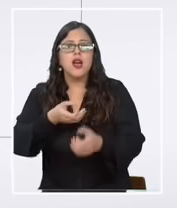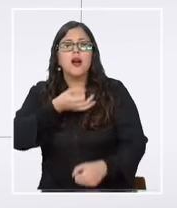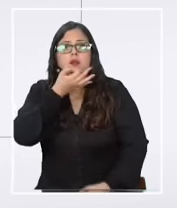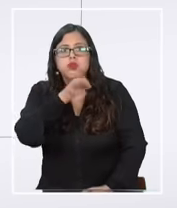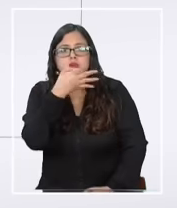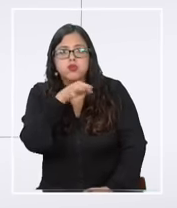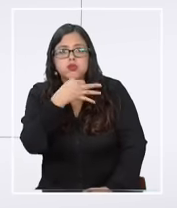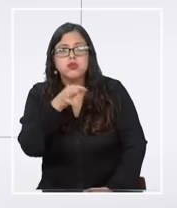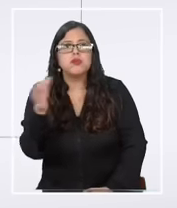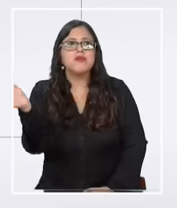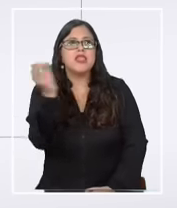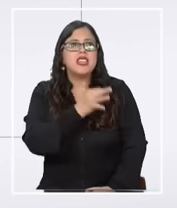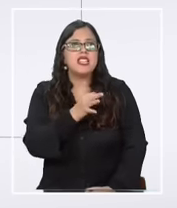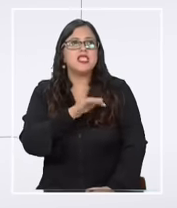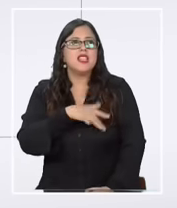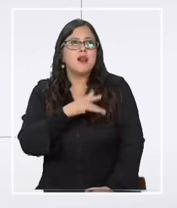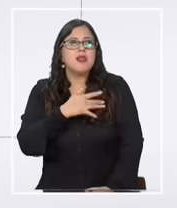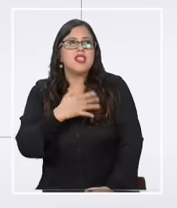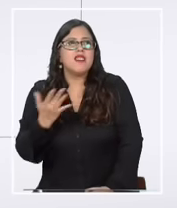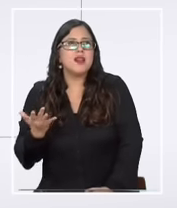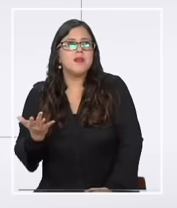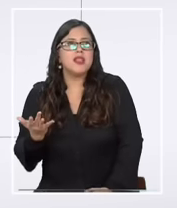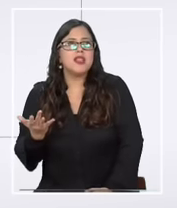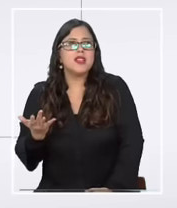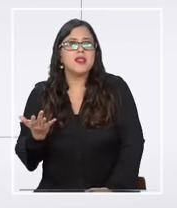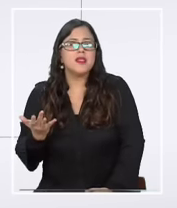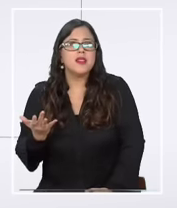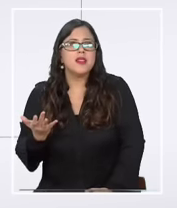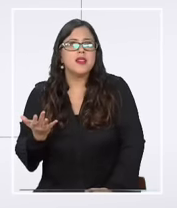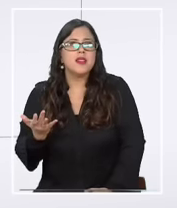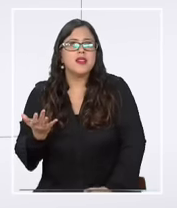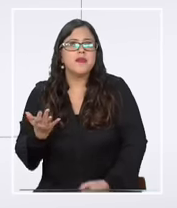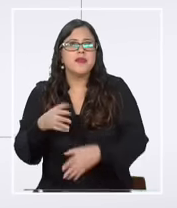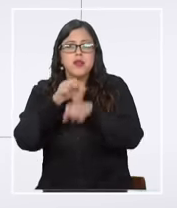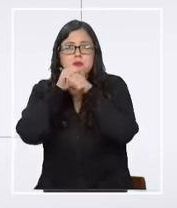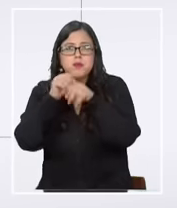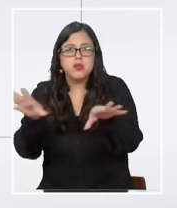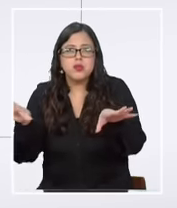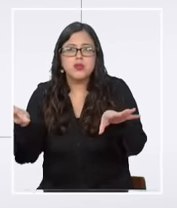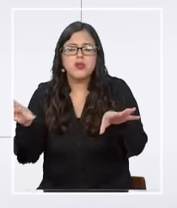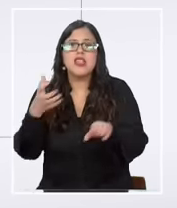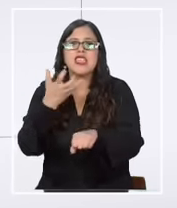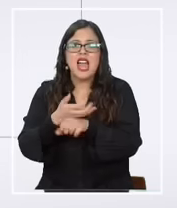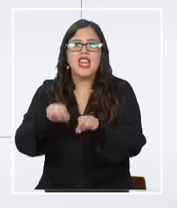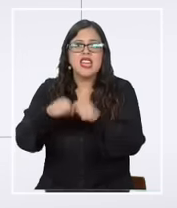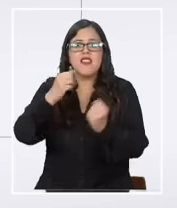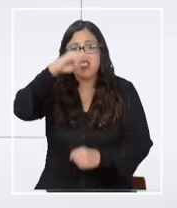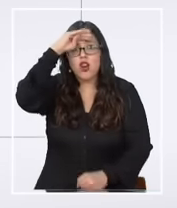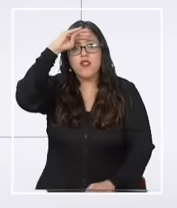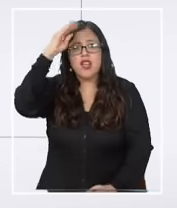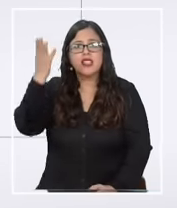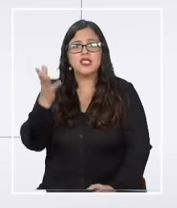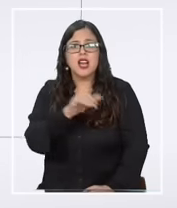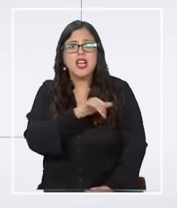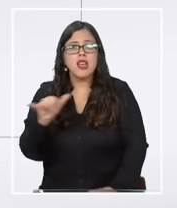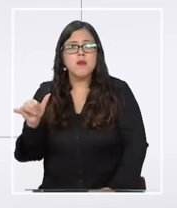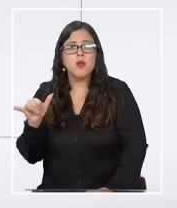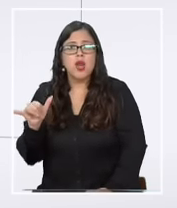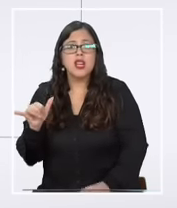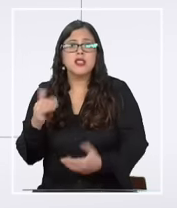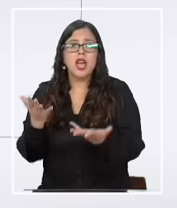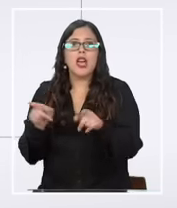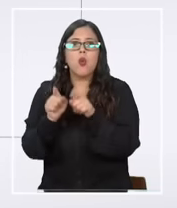donde dice habla de lamentable filtración y del quiebre de confianza y después trata de